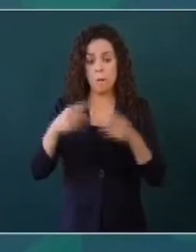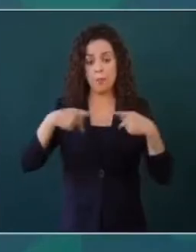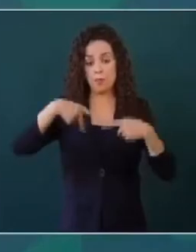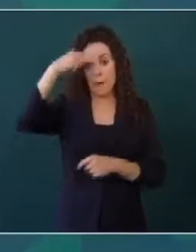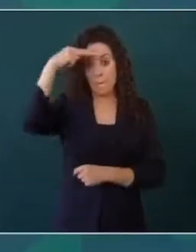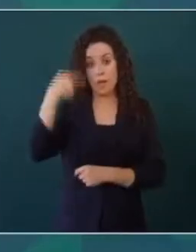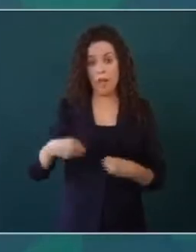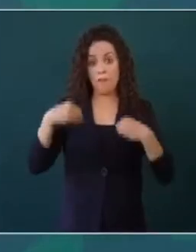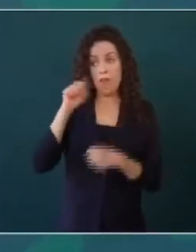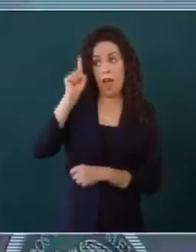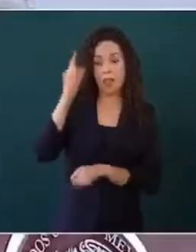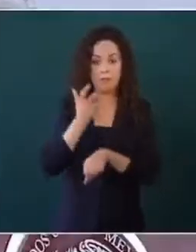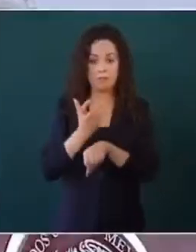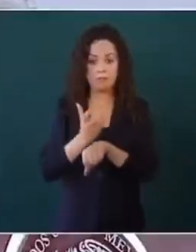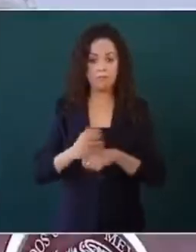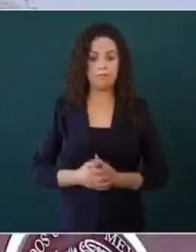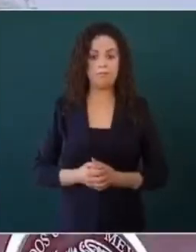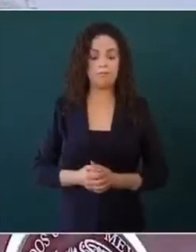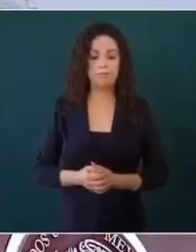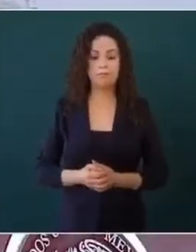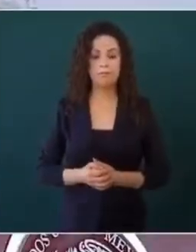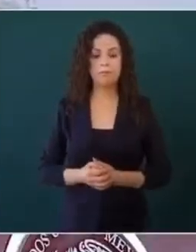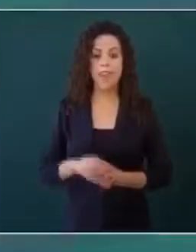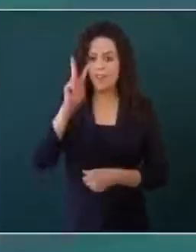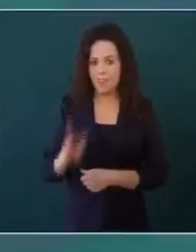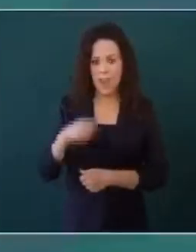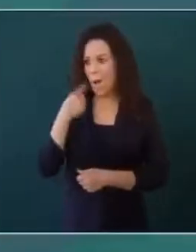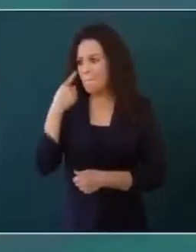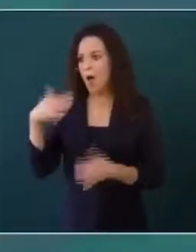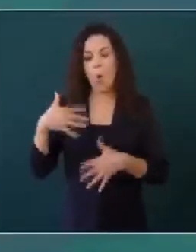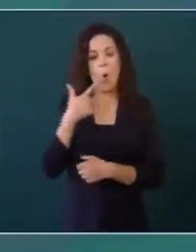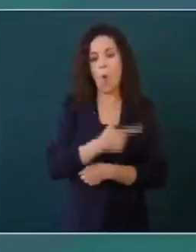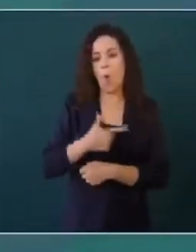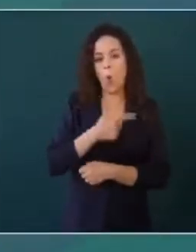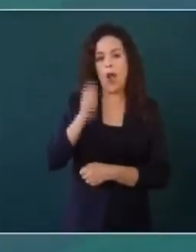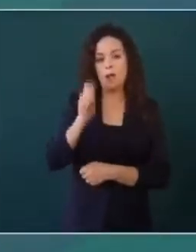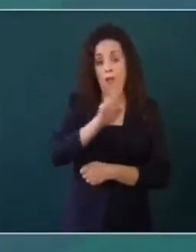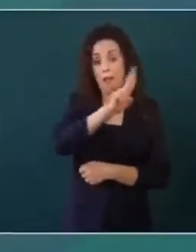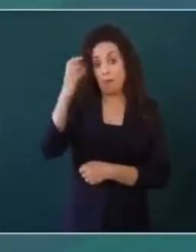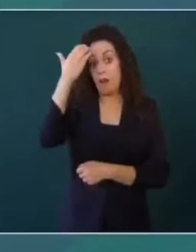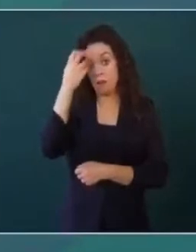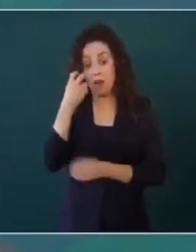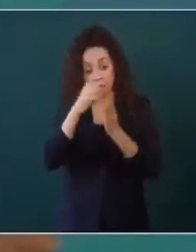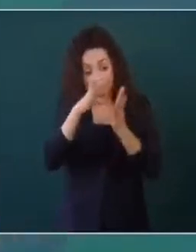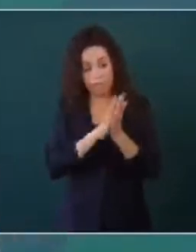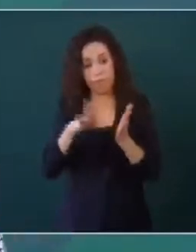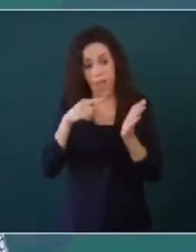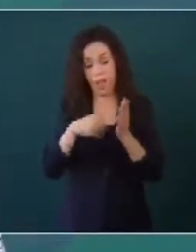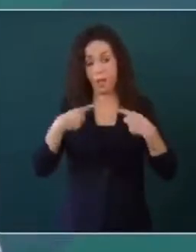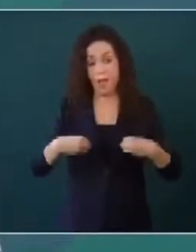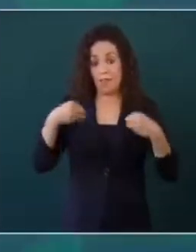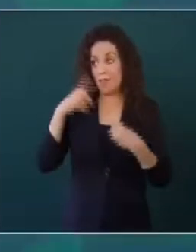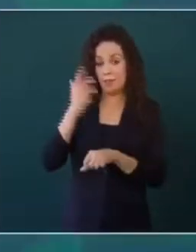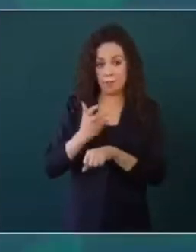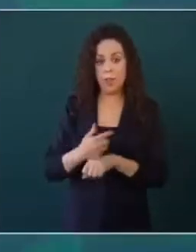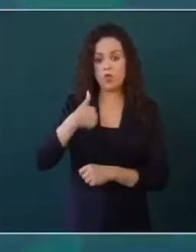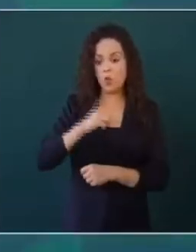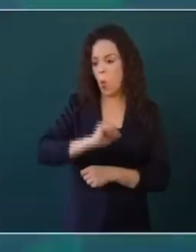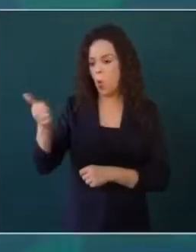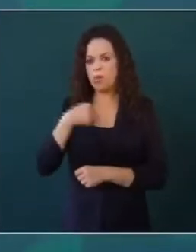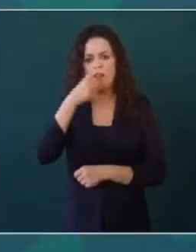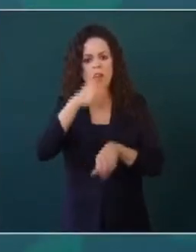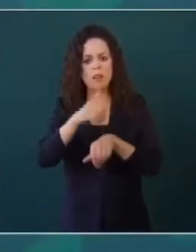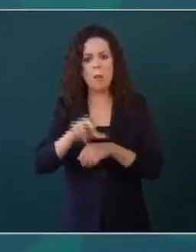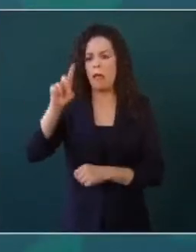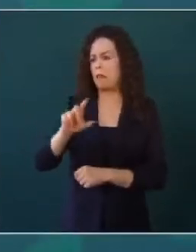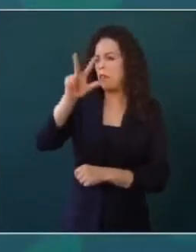en Estados Unidos. Me gustó que se reconociera ese dato. Yo di otro, yo hablé de 38